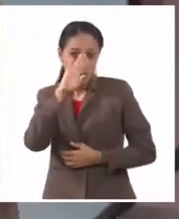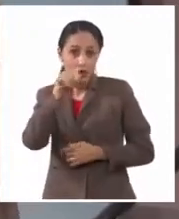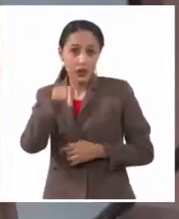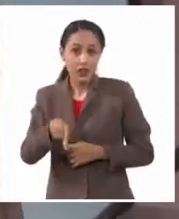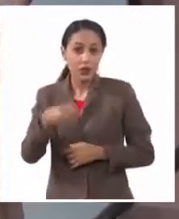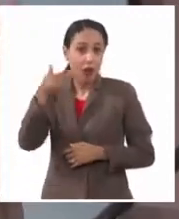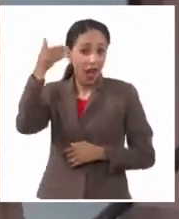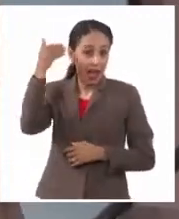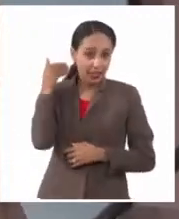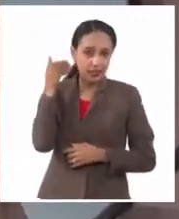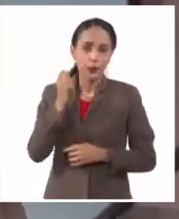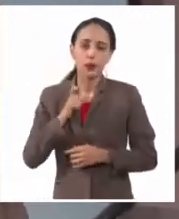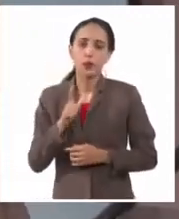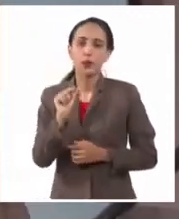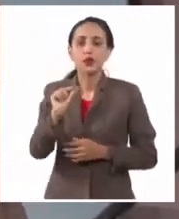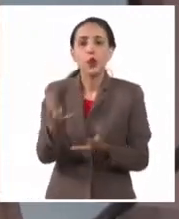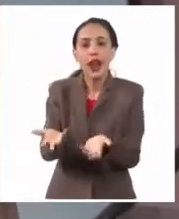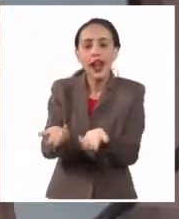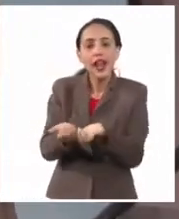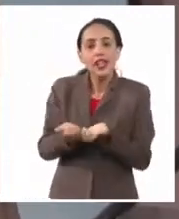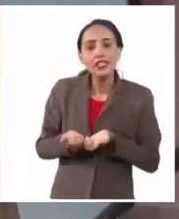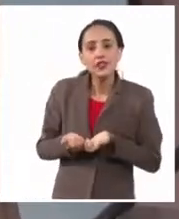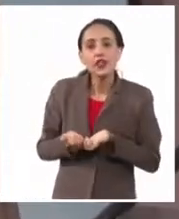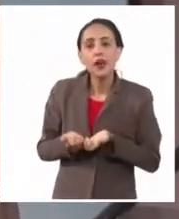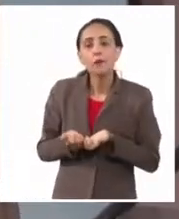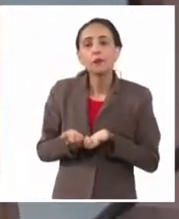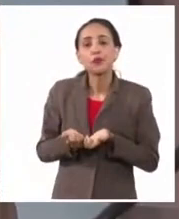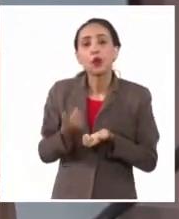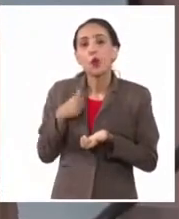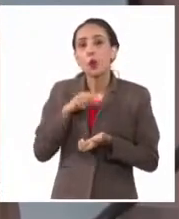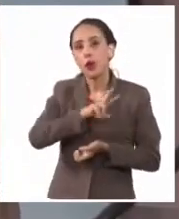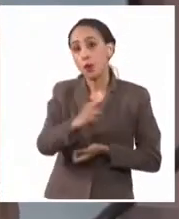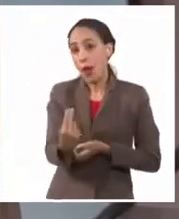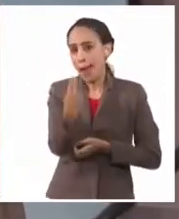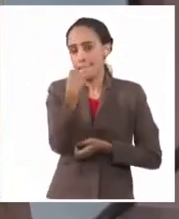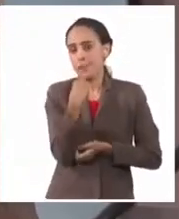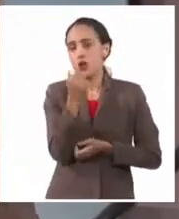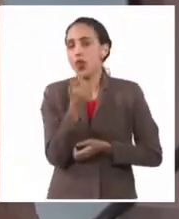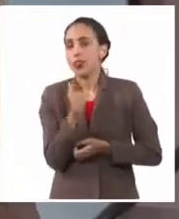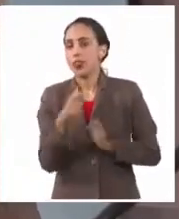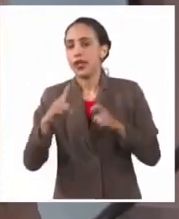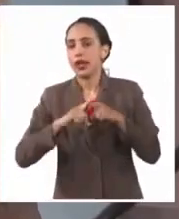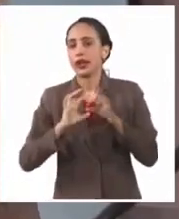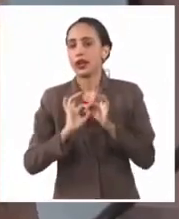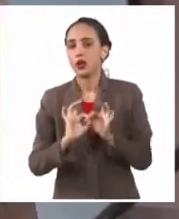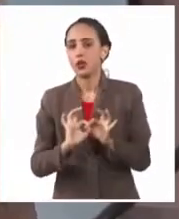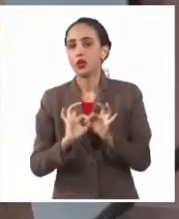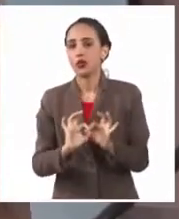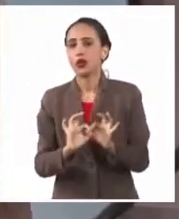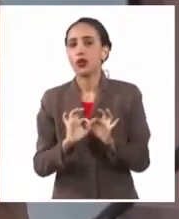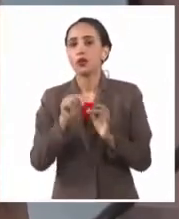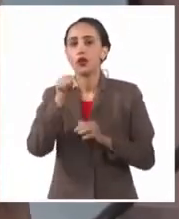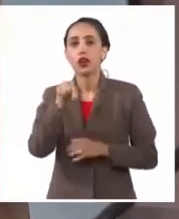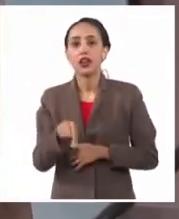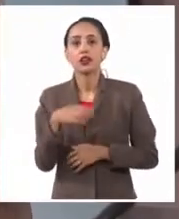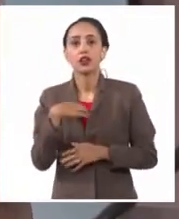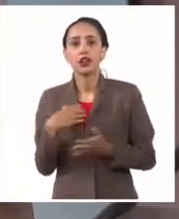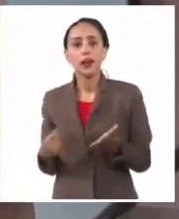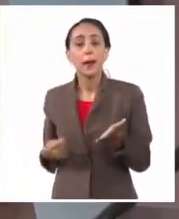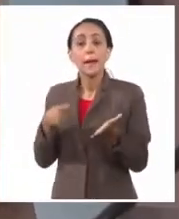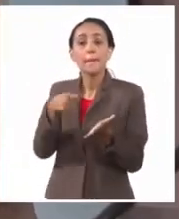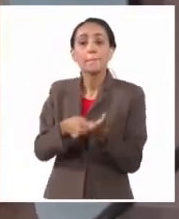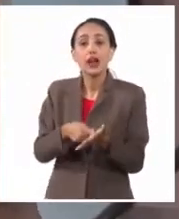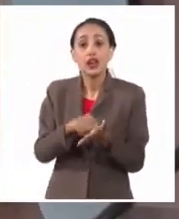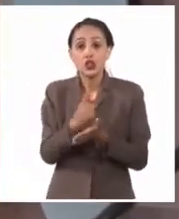recibían, por ejemplo, el envío, un envío de 10 kilogramos, eso tenía que pagar por ese envío,